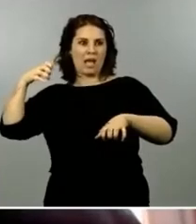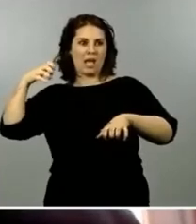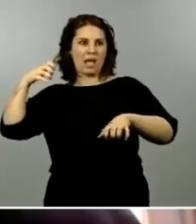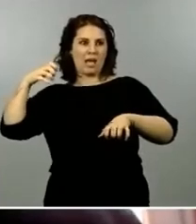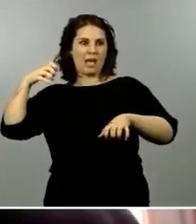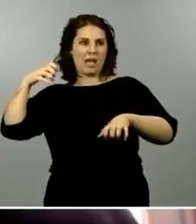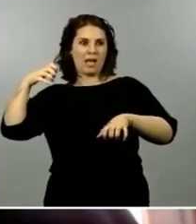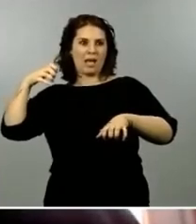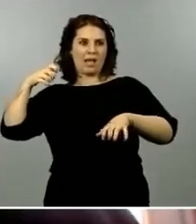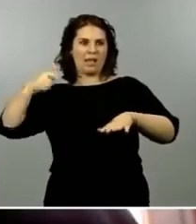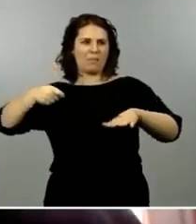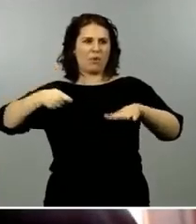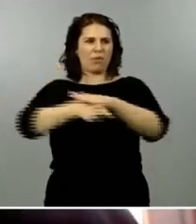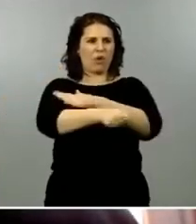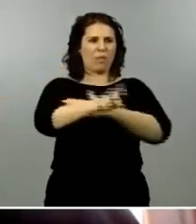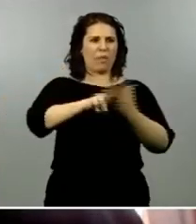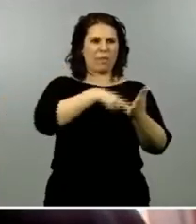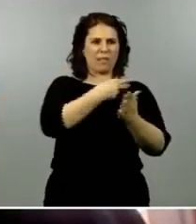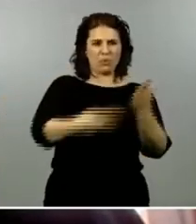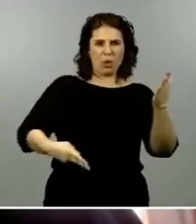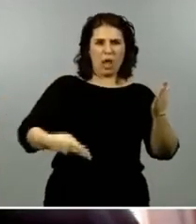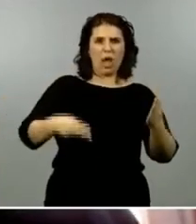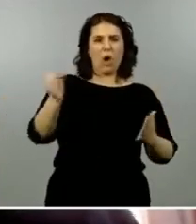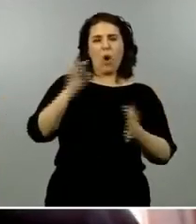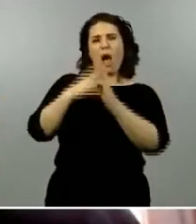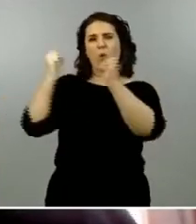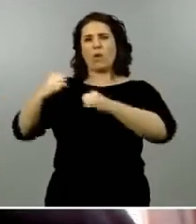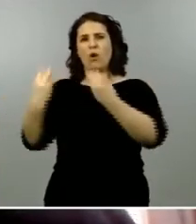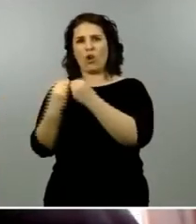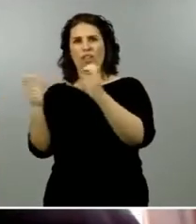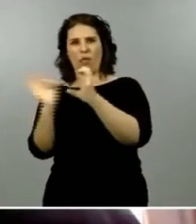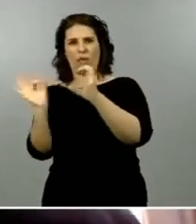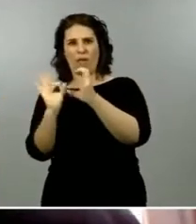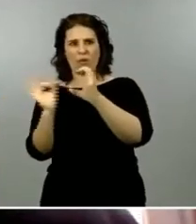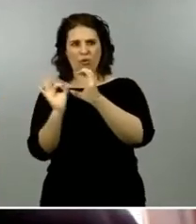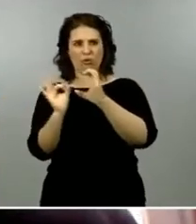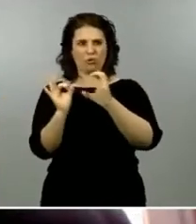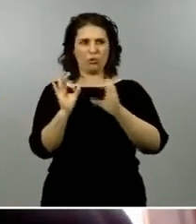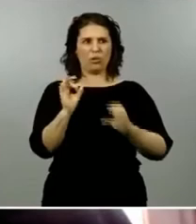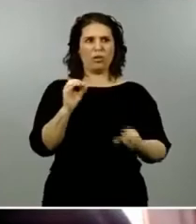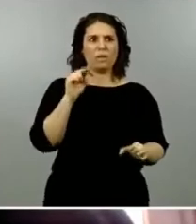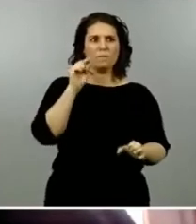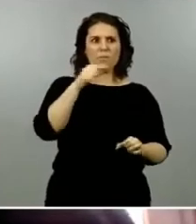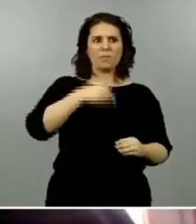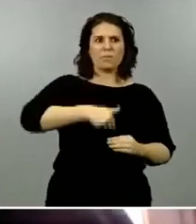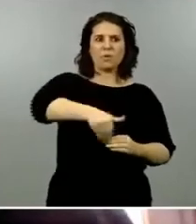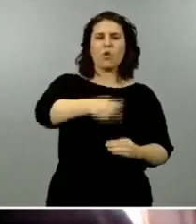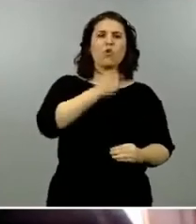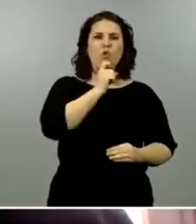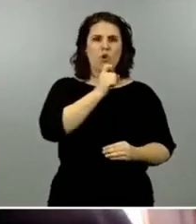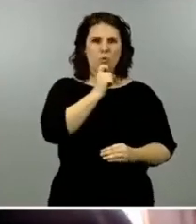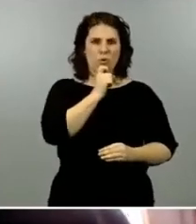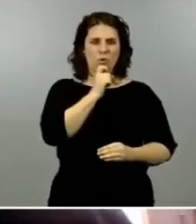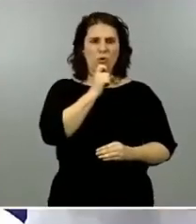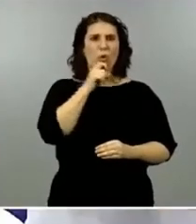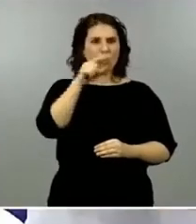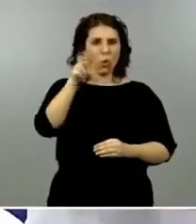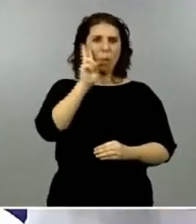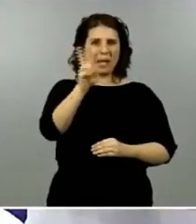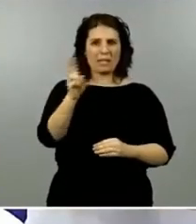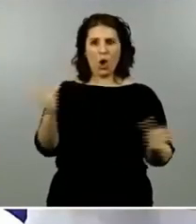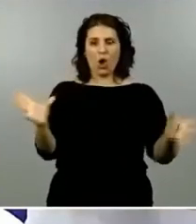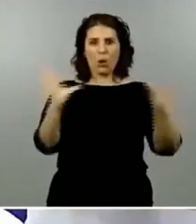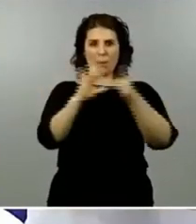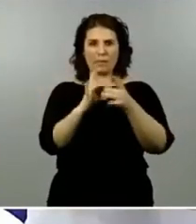juego con Ciudadanos parece que usted quiere avanzar con la geometría variable en lo que queda de legislatura mi pregunta es si ve compatible esos acuerdos con